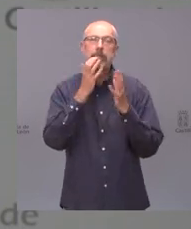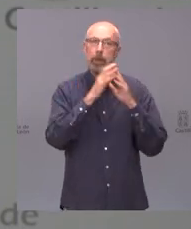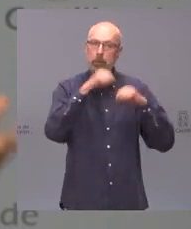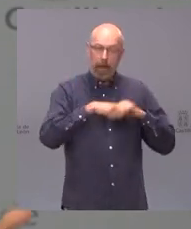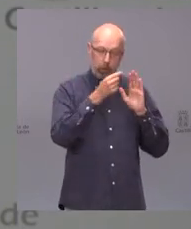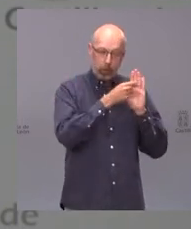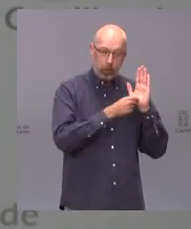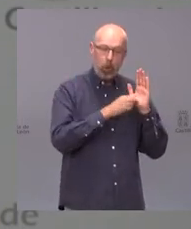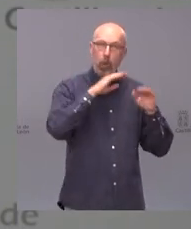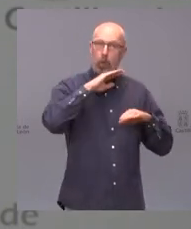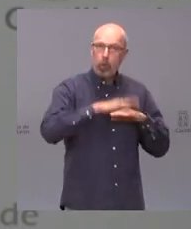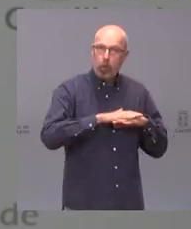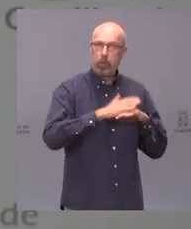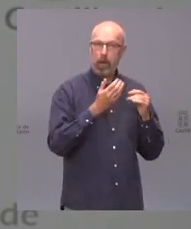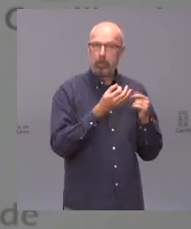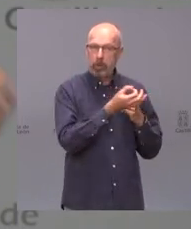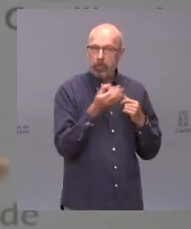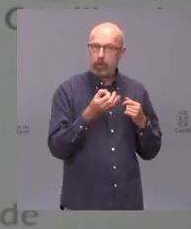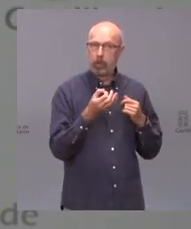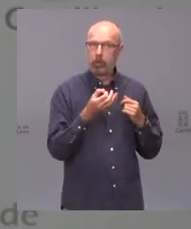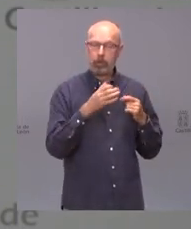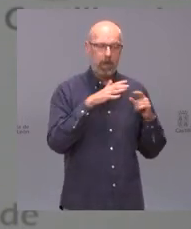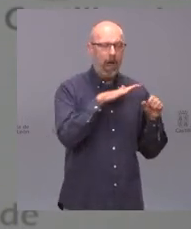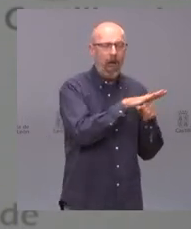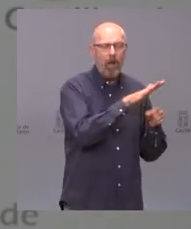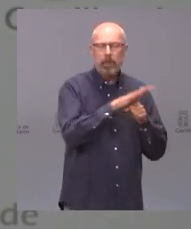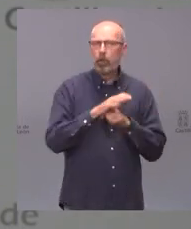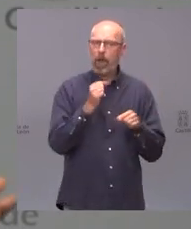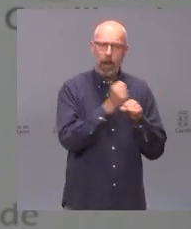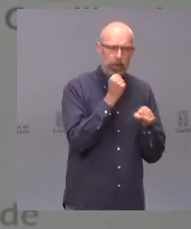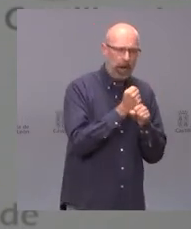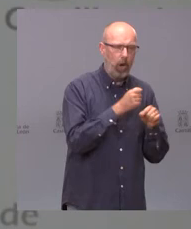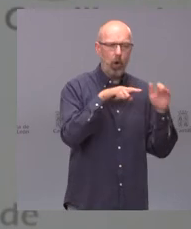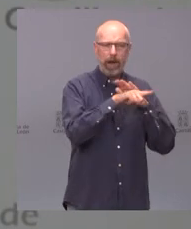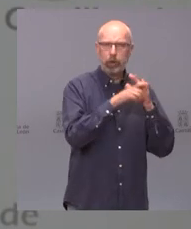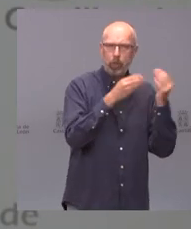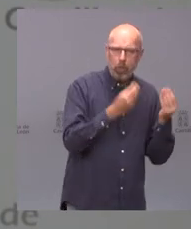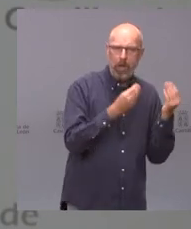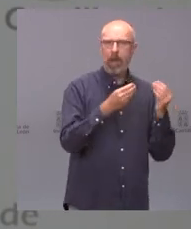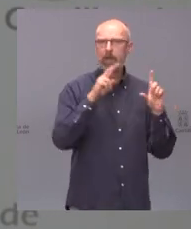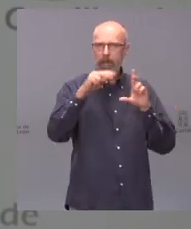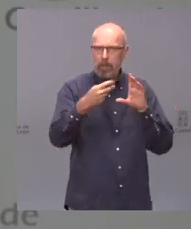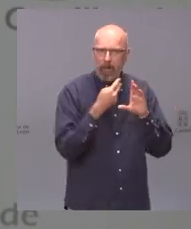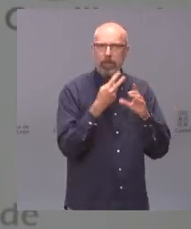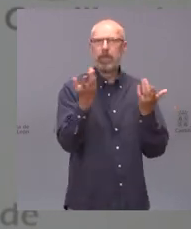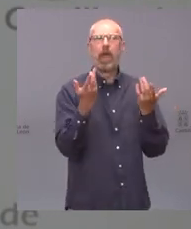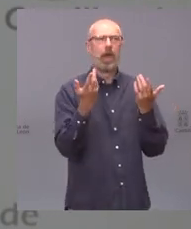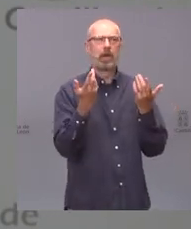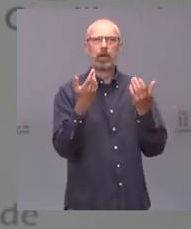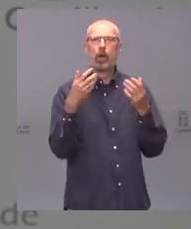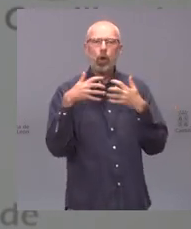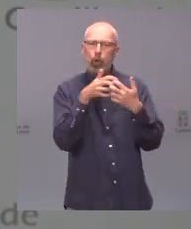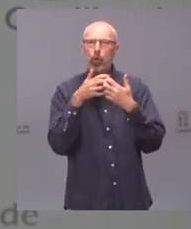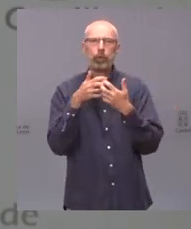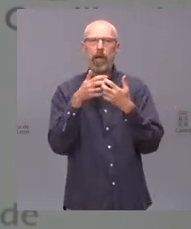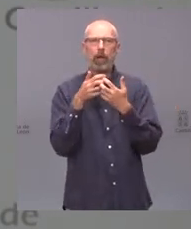se sigan cumpliendo las cláusulas de todos los ámbitos en el ámbito de empleo de buena gestión de transparencia de lucha contra la corrupción mientras se siga como hasta ahora